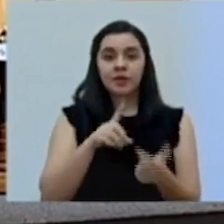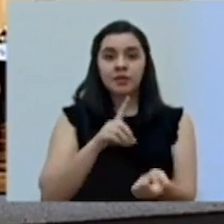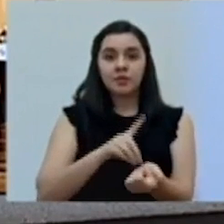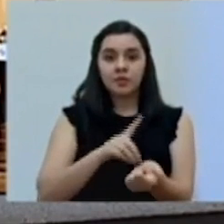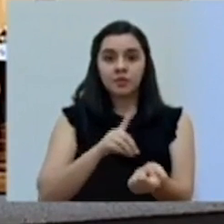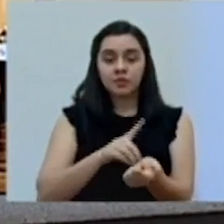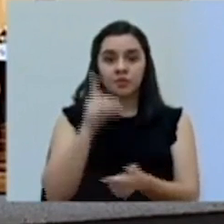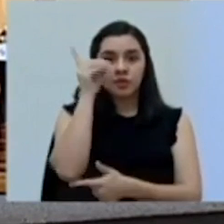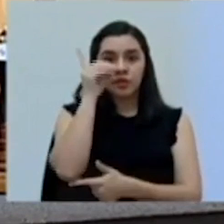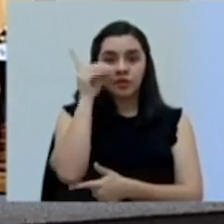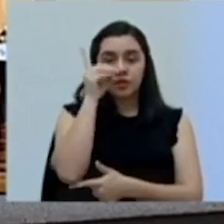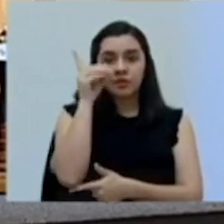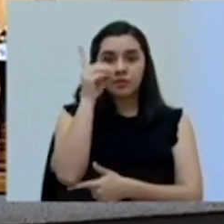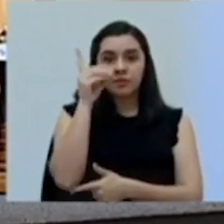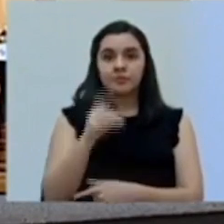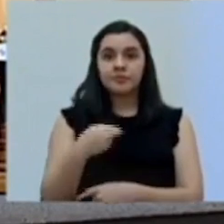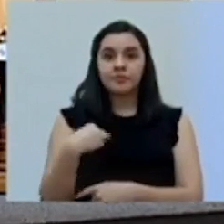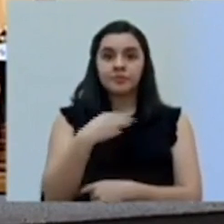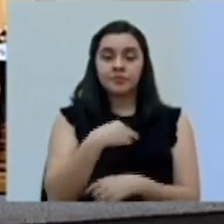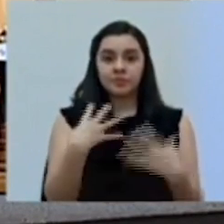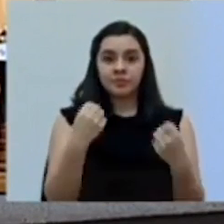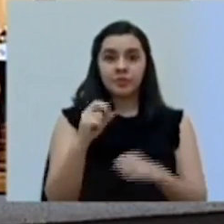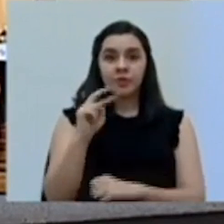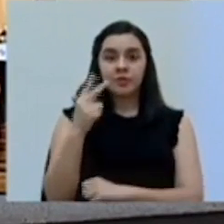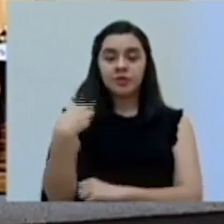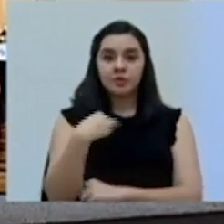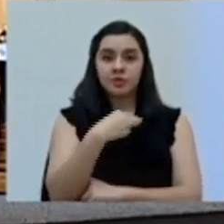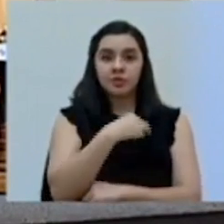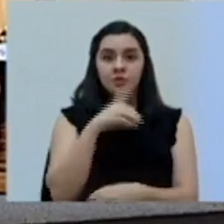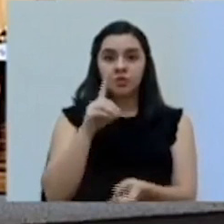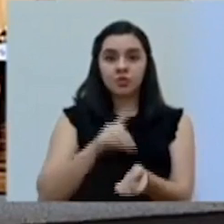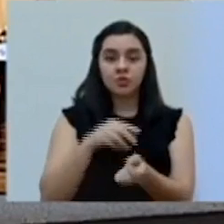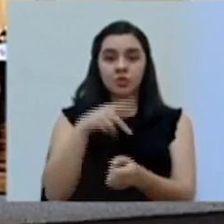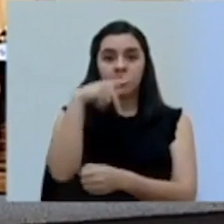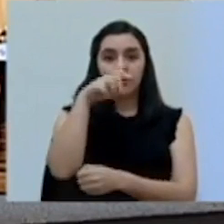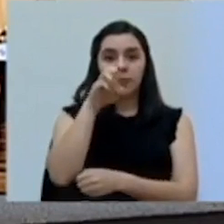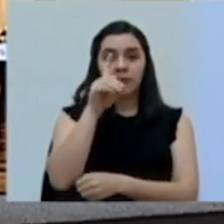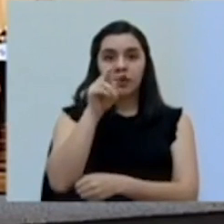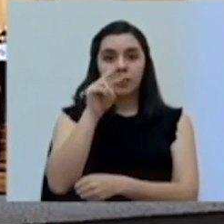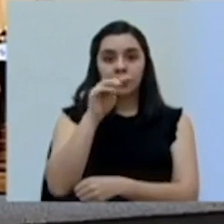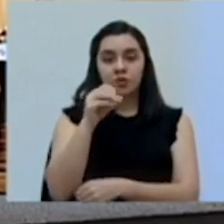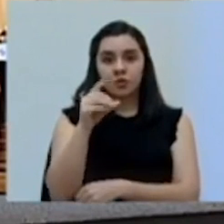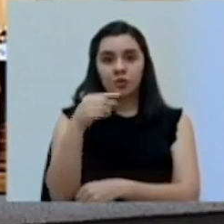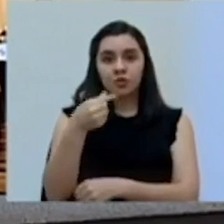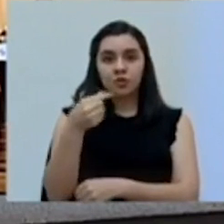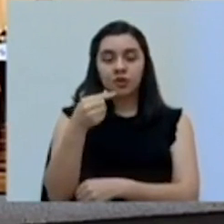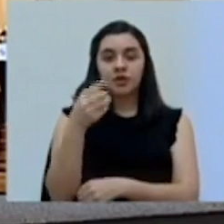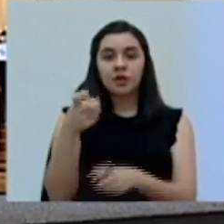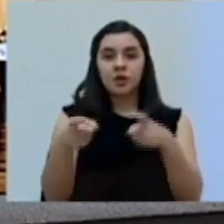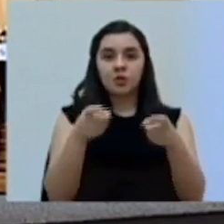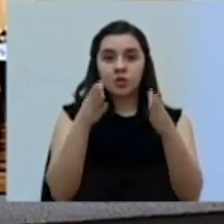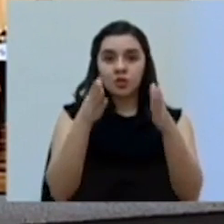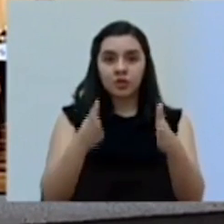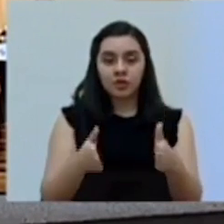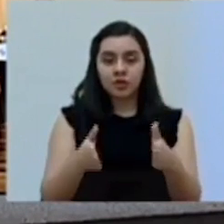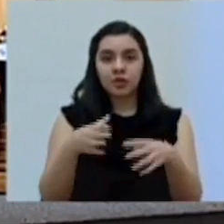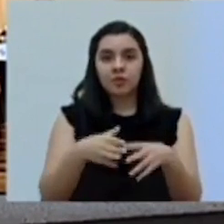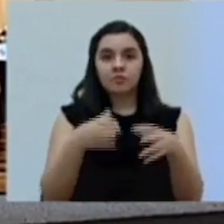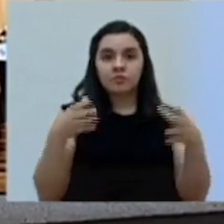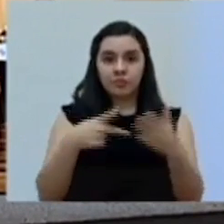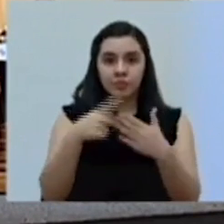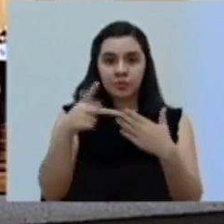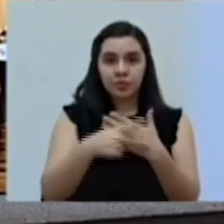de Salud, el doctor Daniel Salas, el viceministro de Salud, el doctor Pedro González, la coordinadora del programa ampliado de